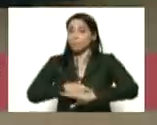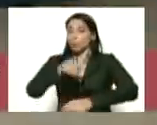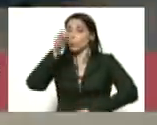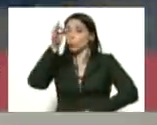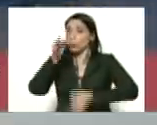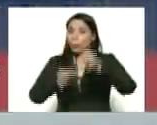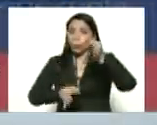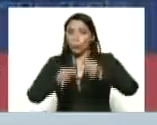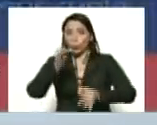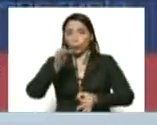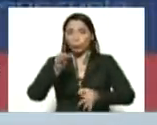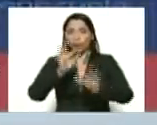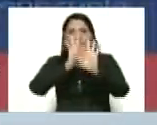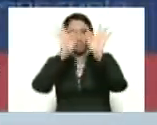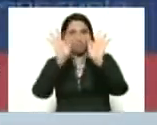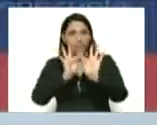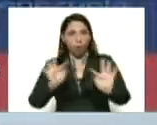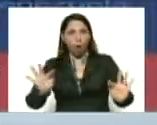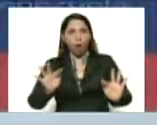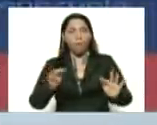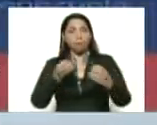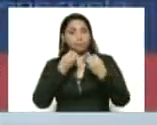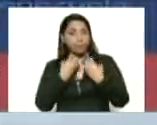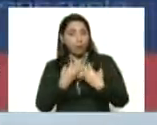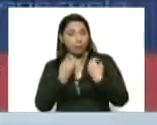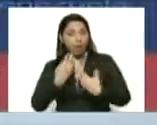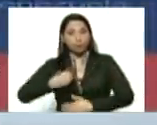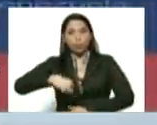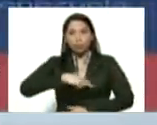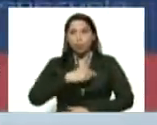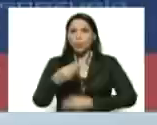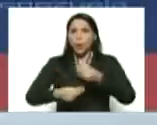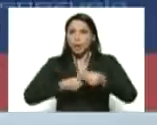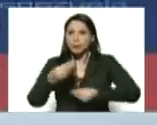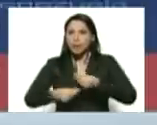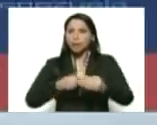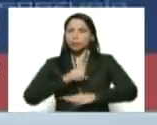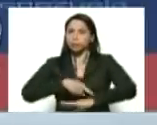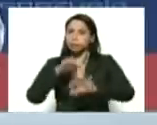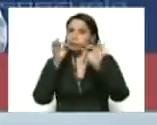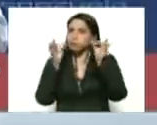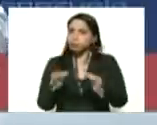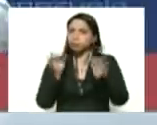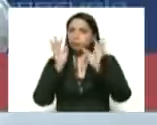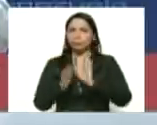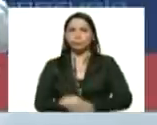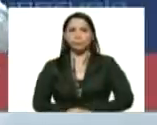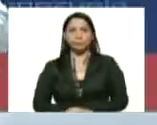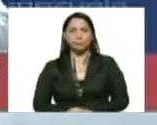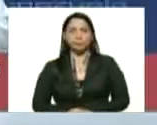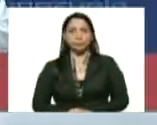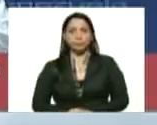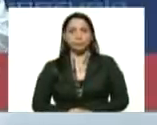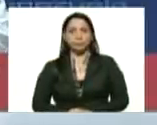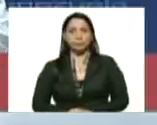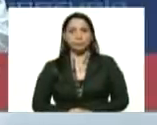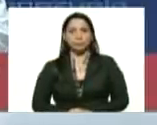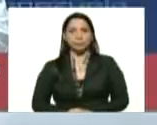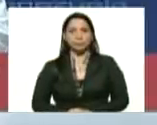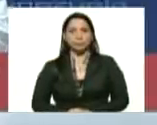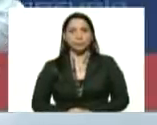y de la manera apropiada. Estamos haciendo lo correcto en el momento justo y de la manera apropiada.